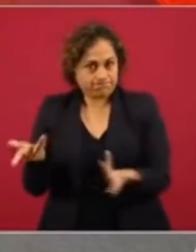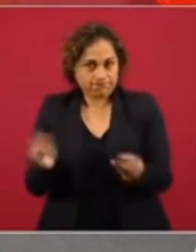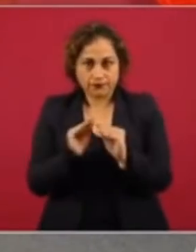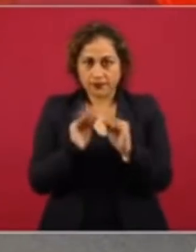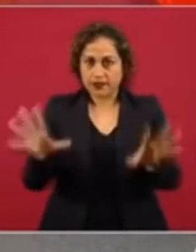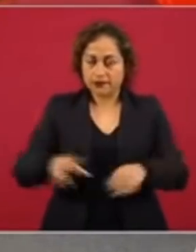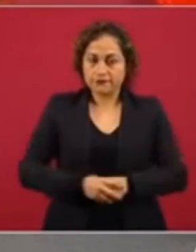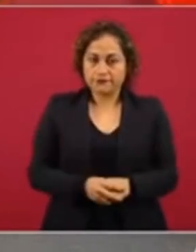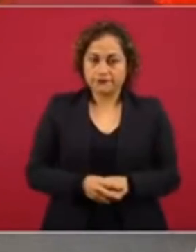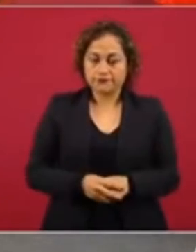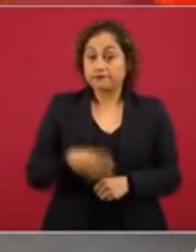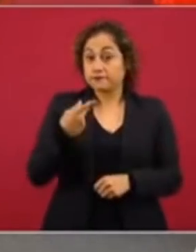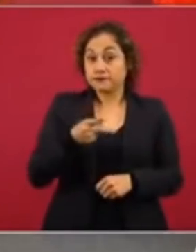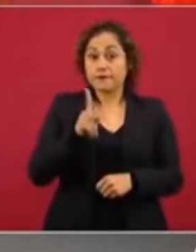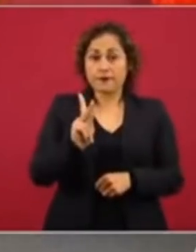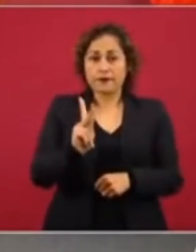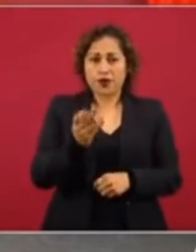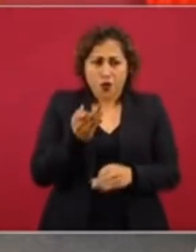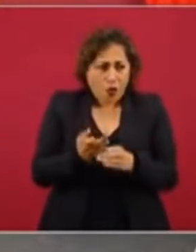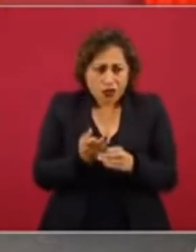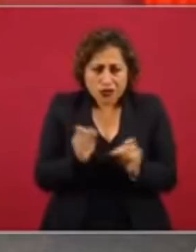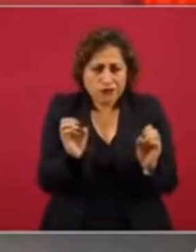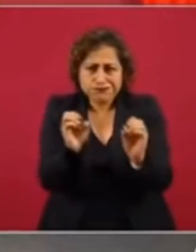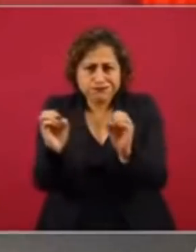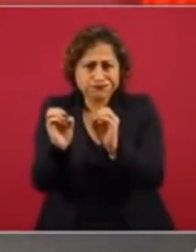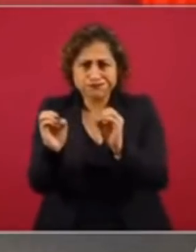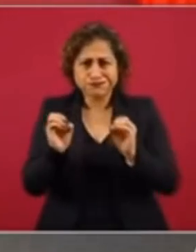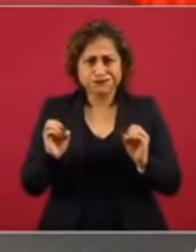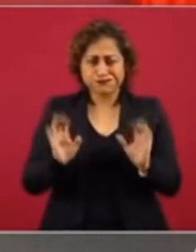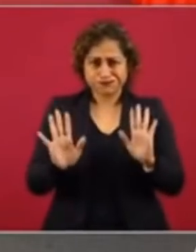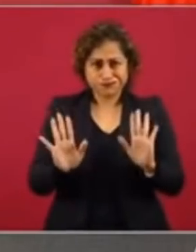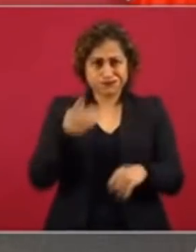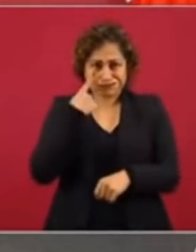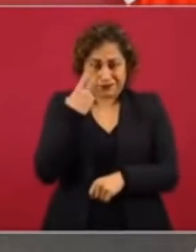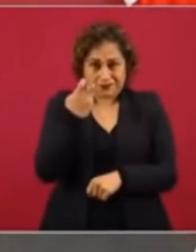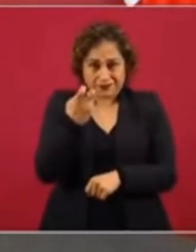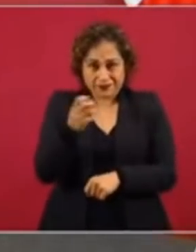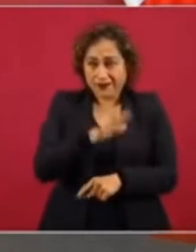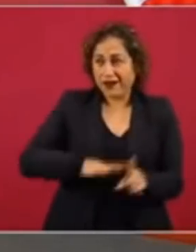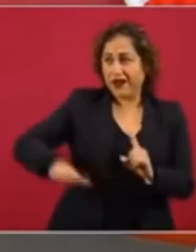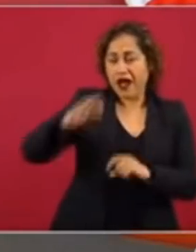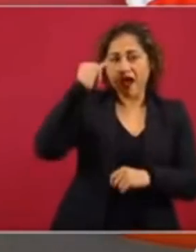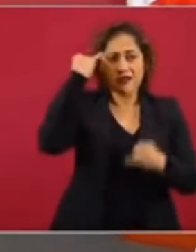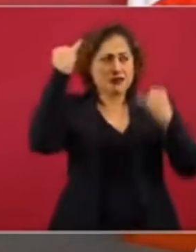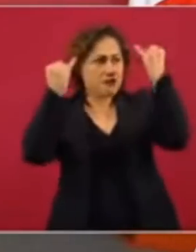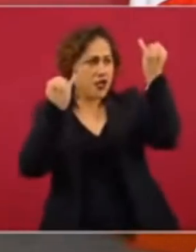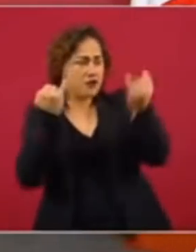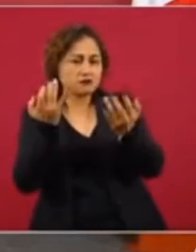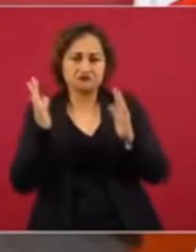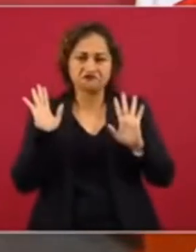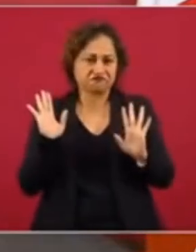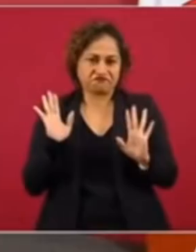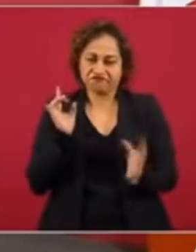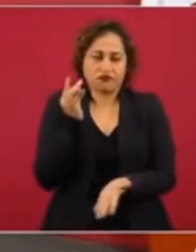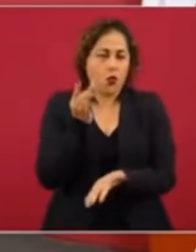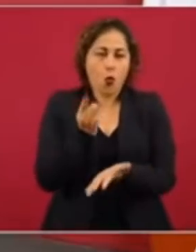Pero no es el caso, es un debate que se está dando nada más en